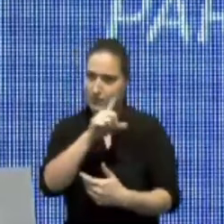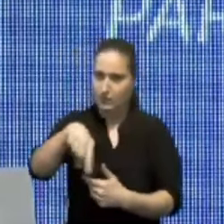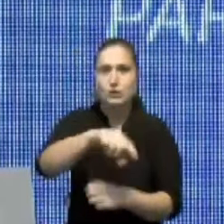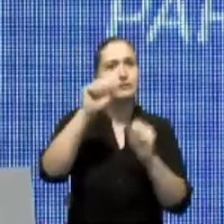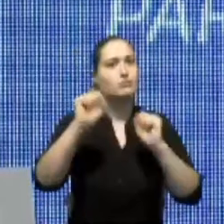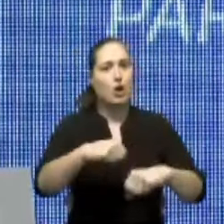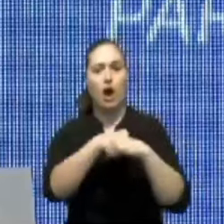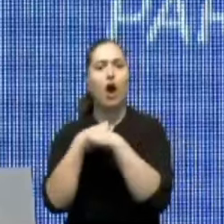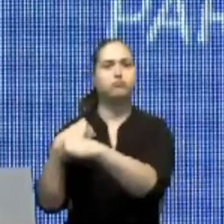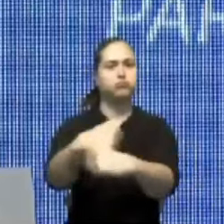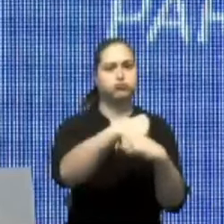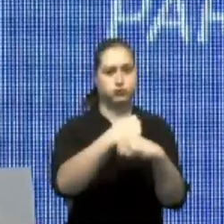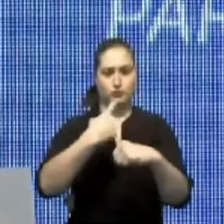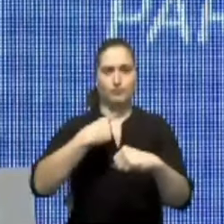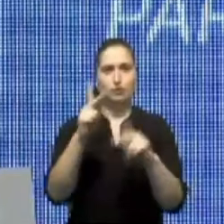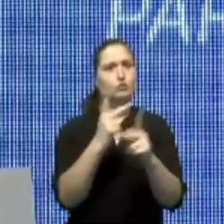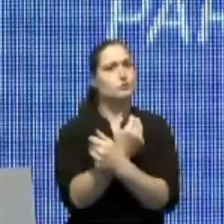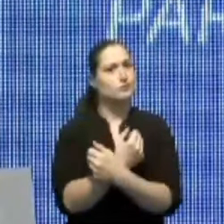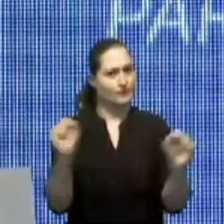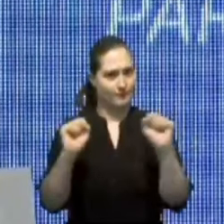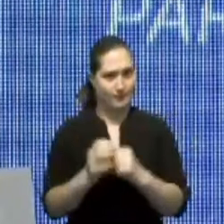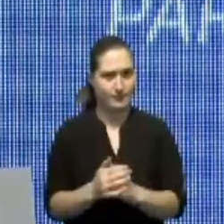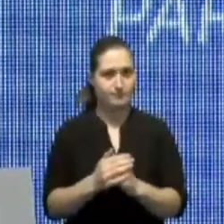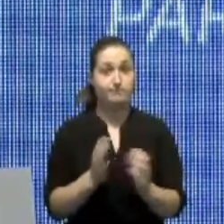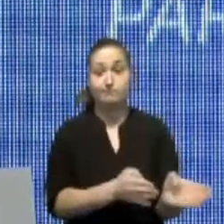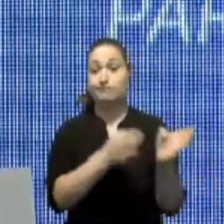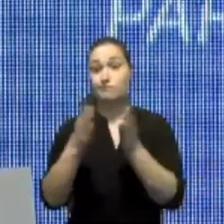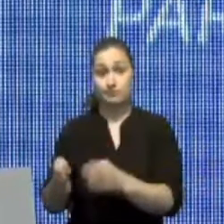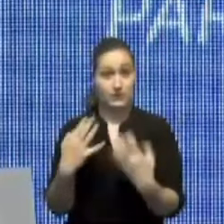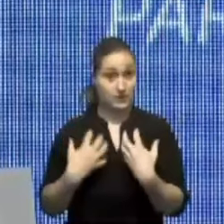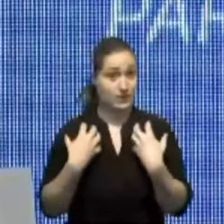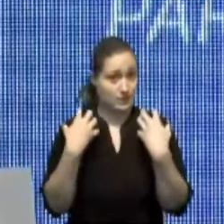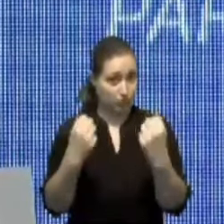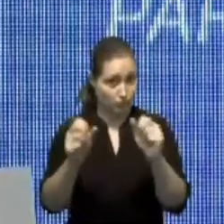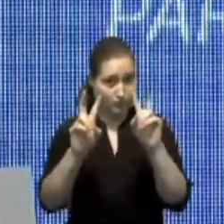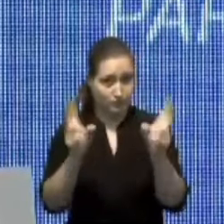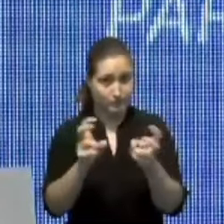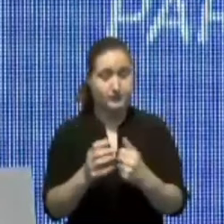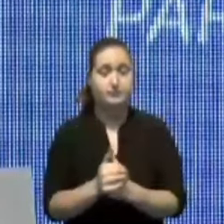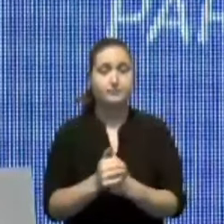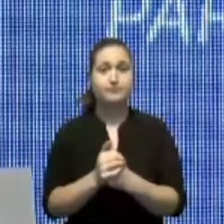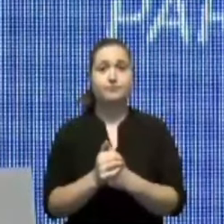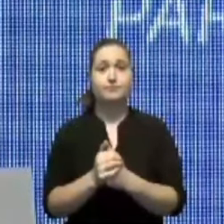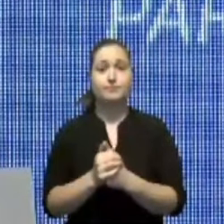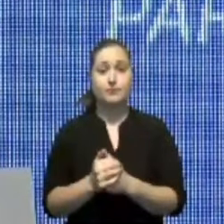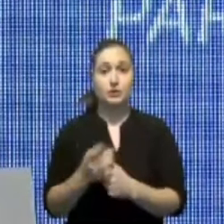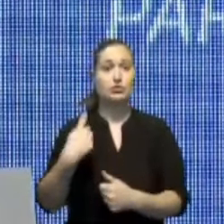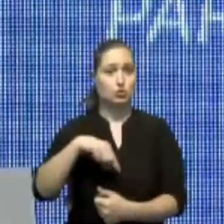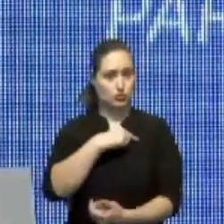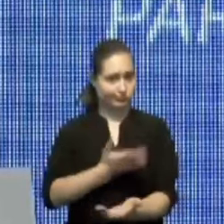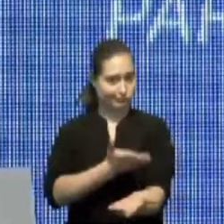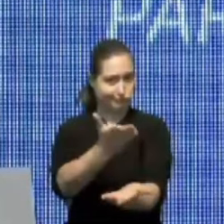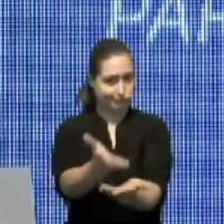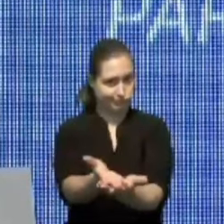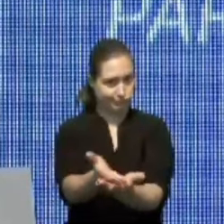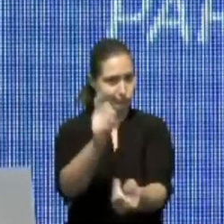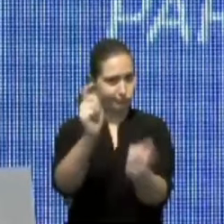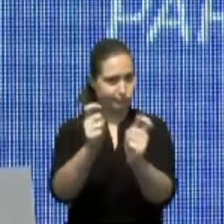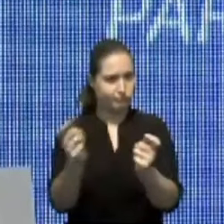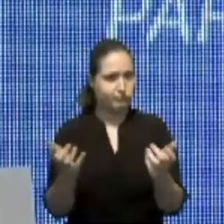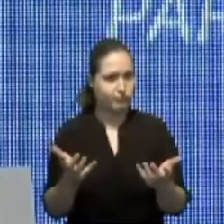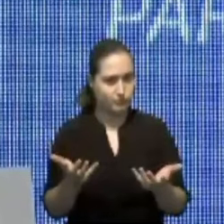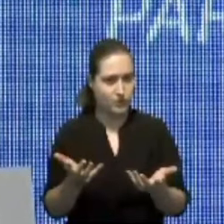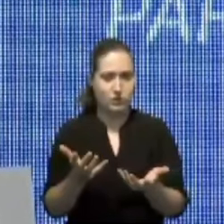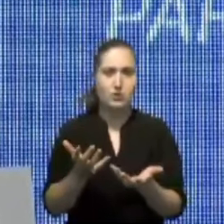En lo relativo al sector salud, una parte de los ingresos provenientes de la reforma planteada serán utilizados